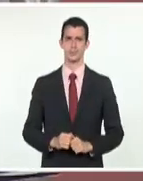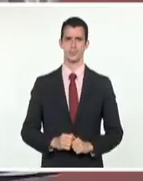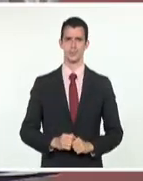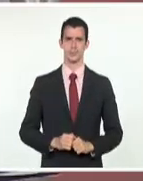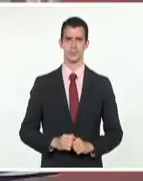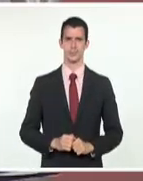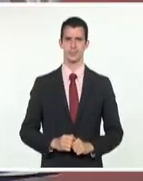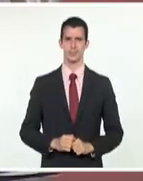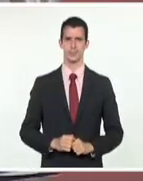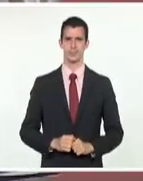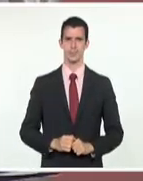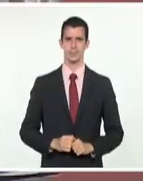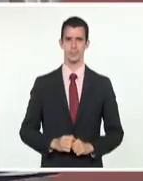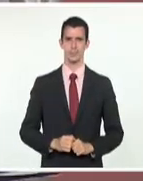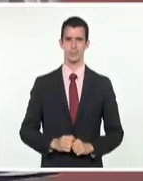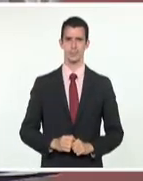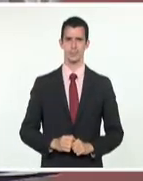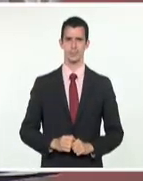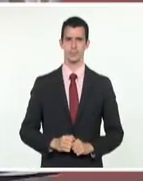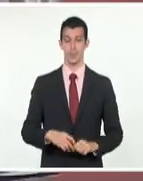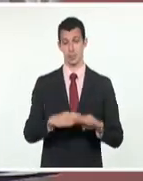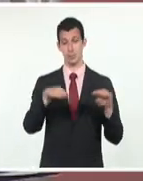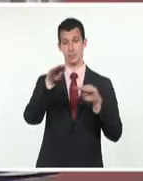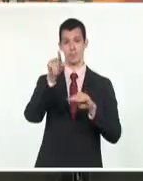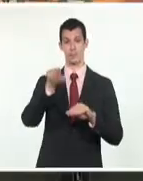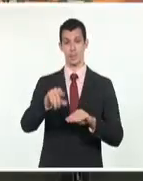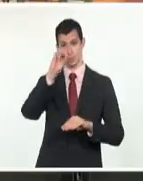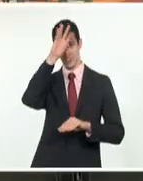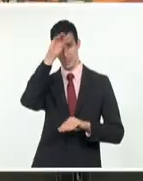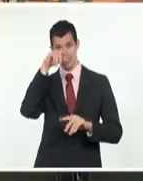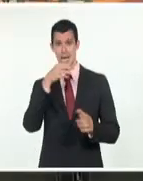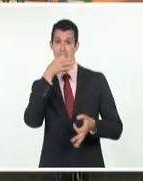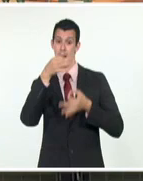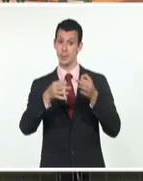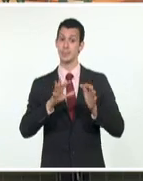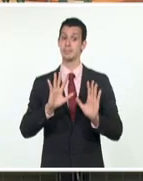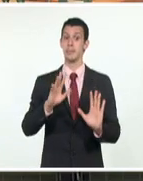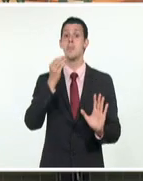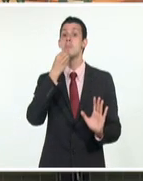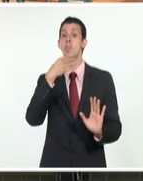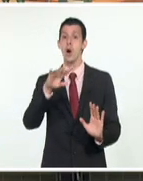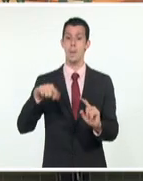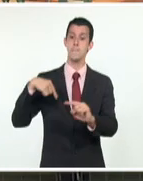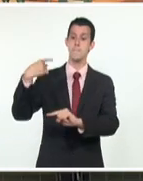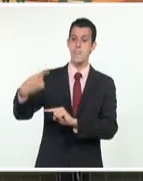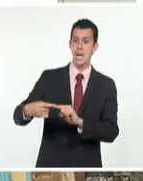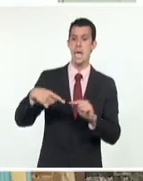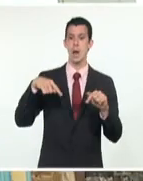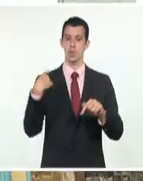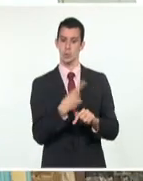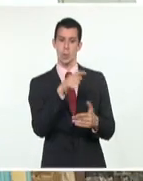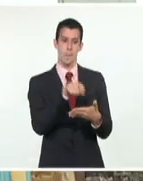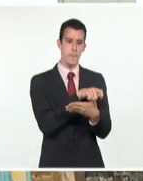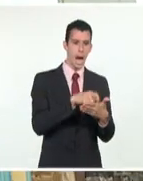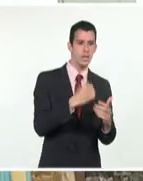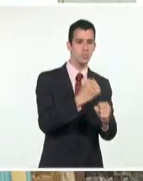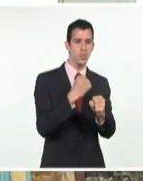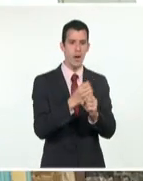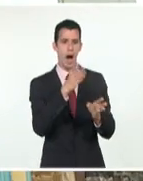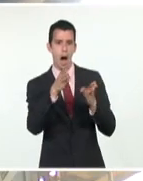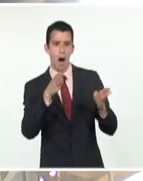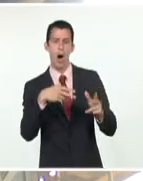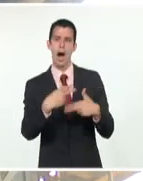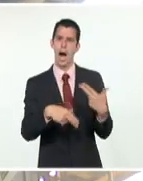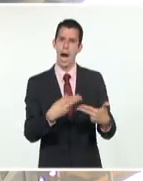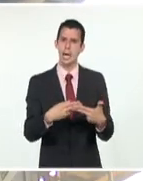de Energía y Minas subrayó que la situación comenzará a normalizarse mañana con las medidas adoptadas que incluyen además asegurar el